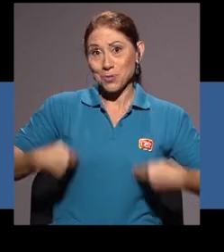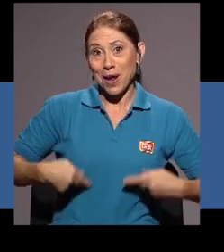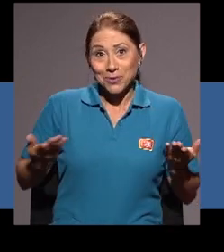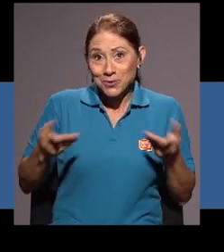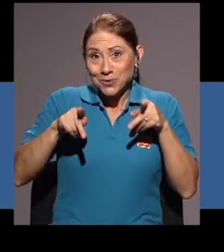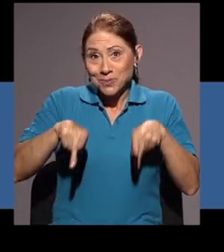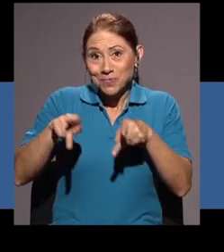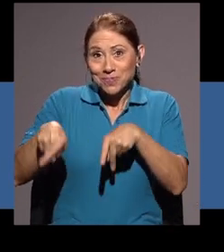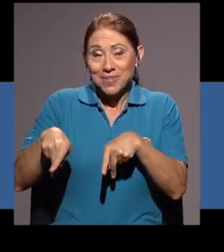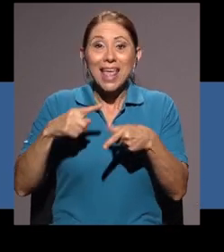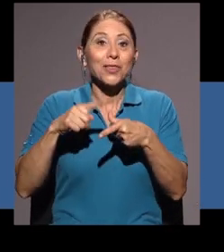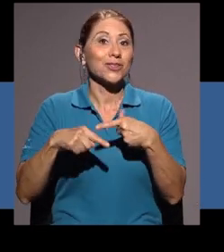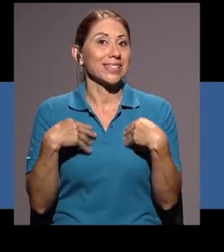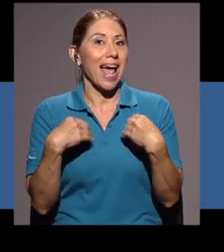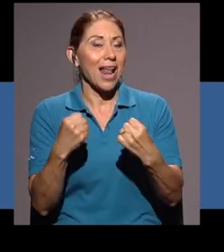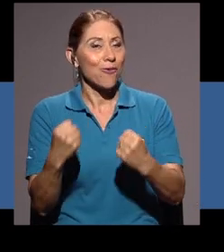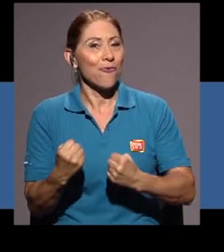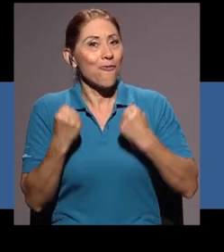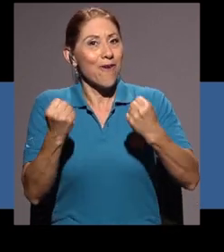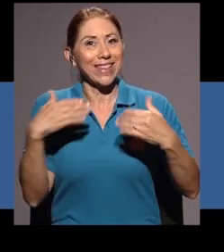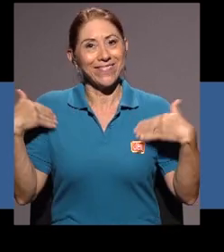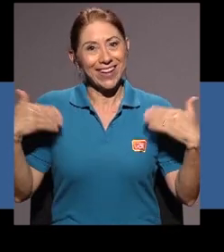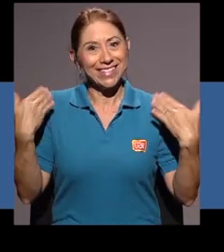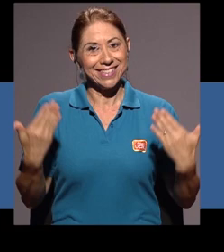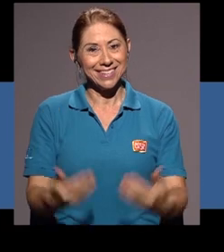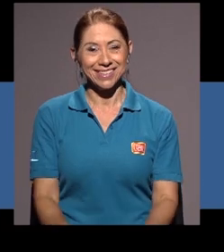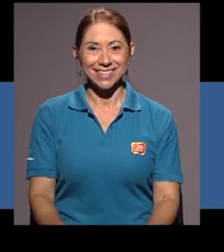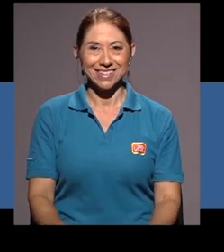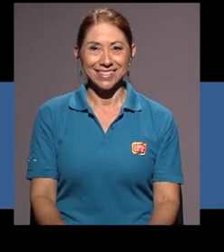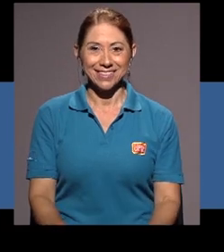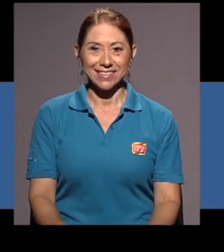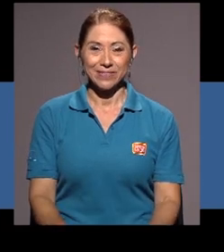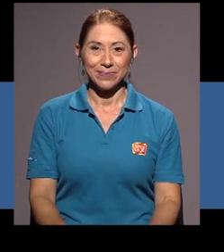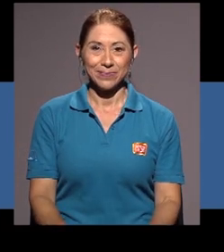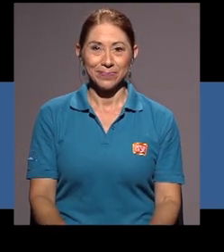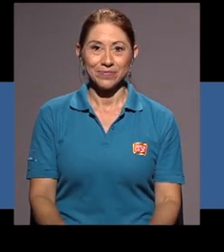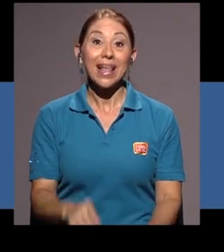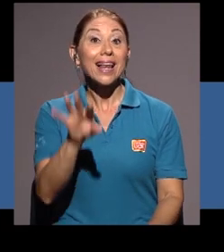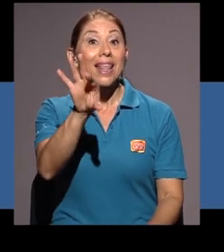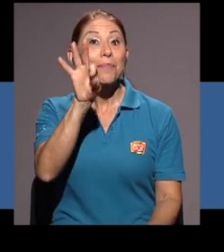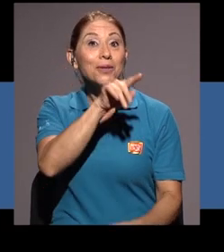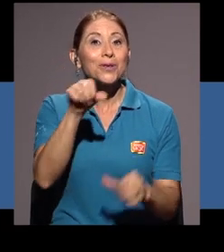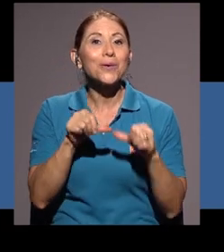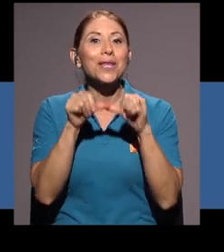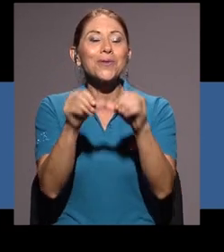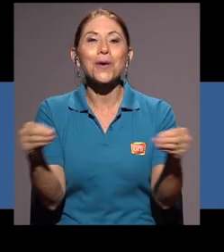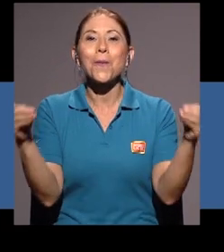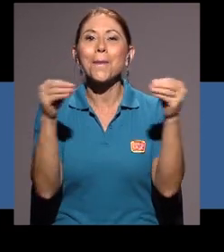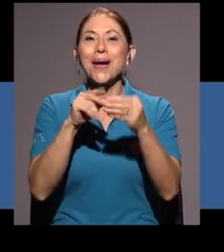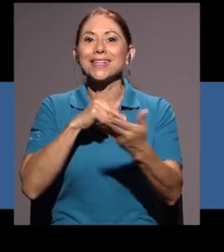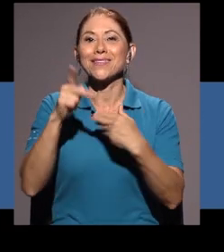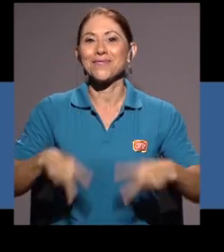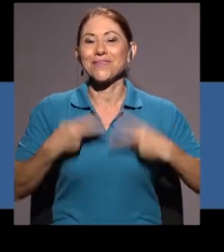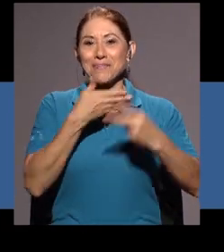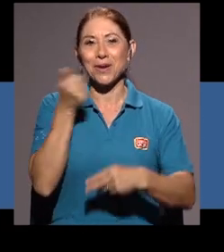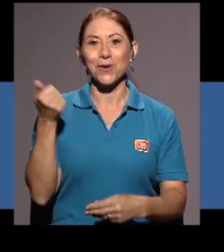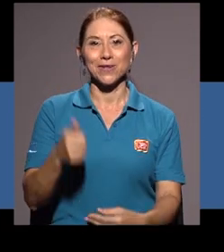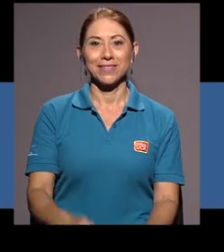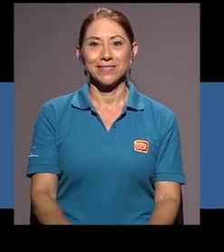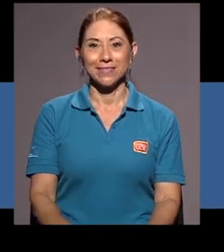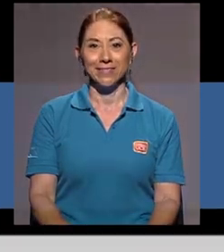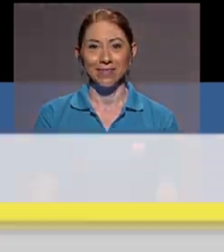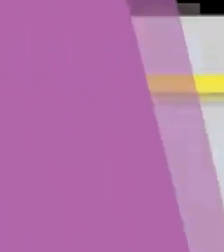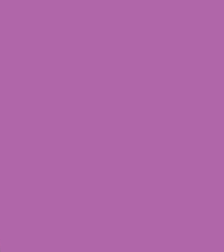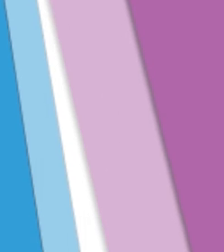Y eso le permite estar sano, fuerte y feliz. Le invito a que continúe con más de Vivir Mejor.